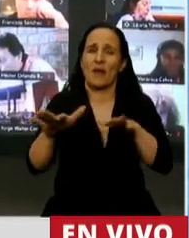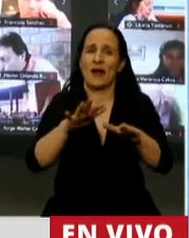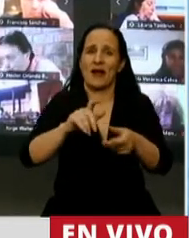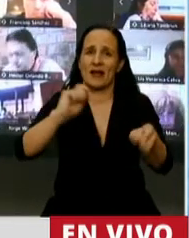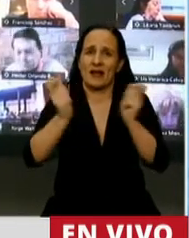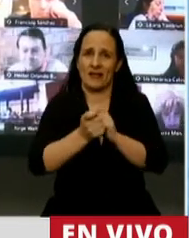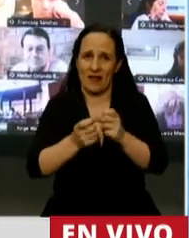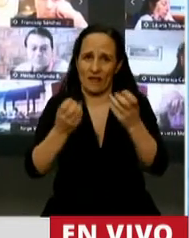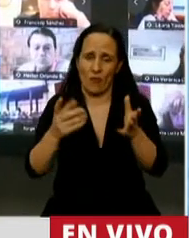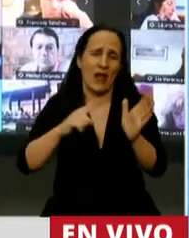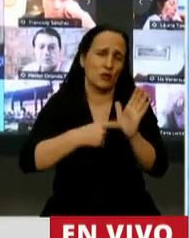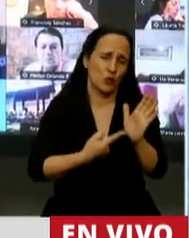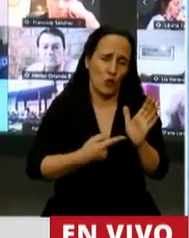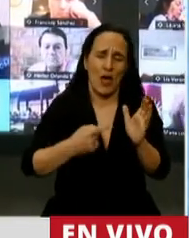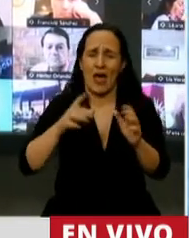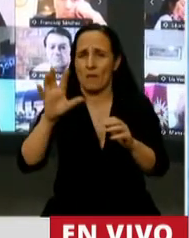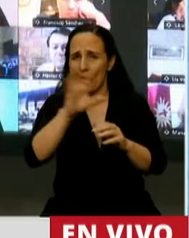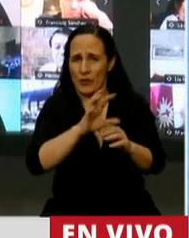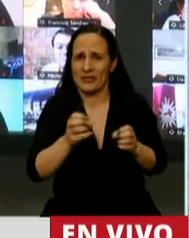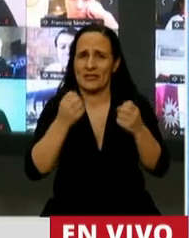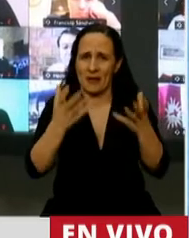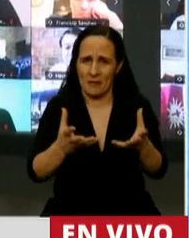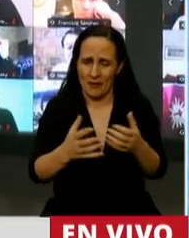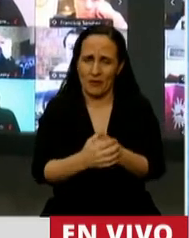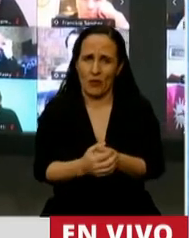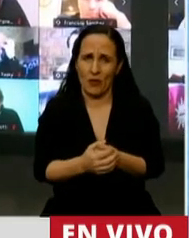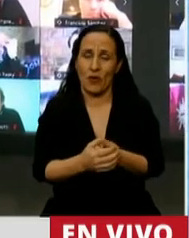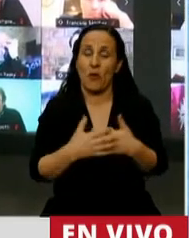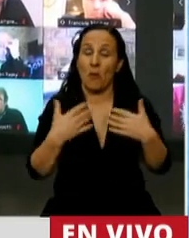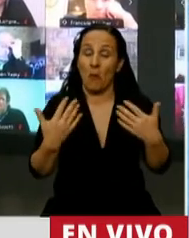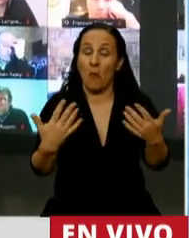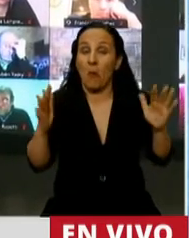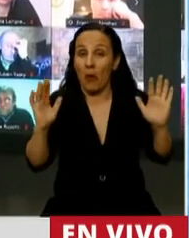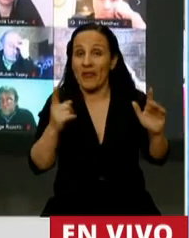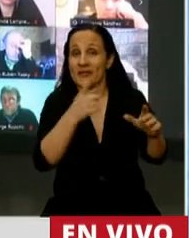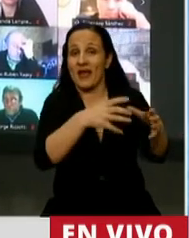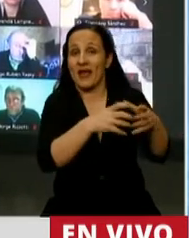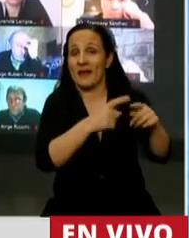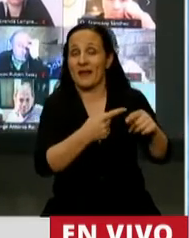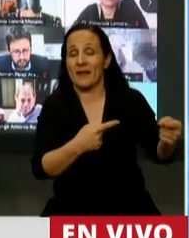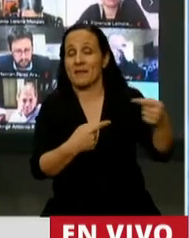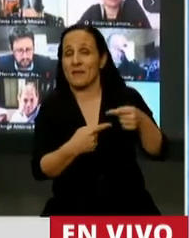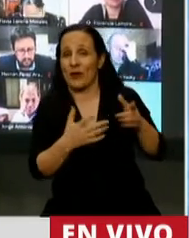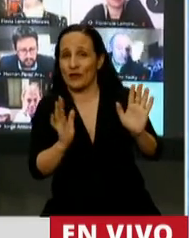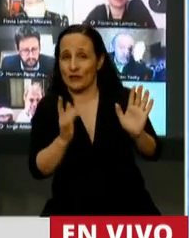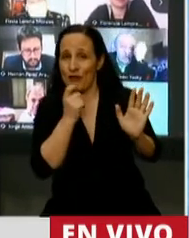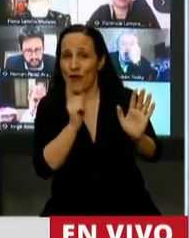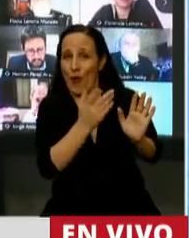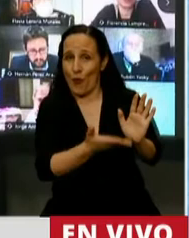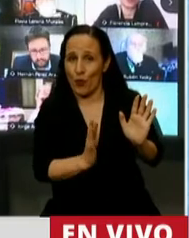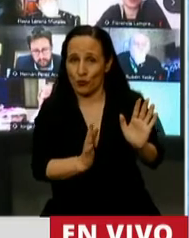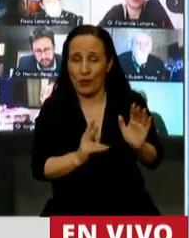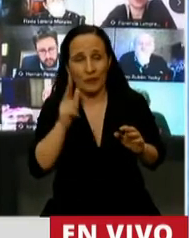de nuestras ciudades, de nuestras provincias. Quizás por eso les disguste tanto. Ahí está el Ministerio de Obras Públicas con un incremento del